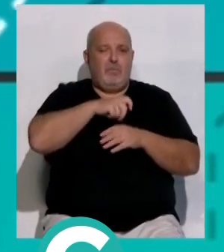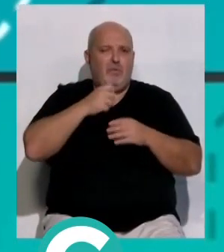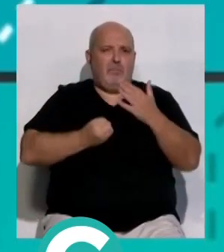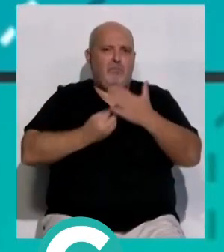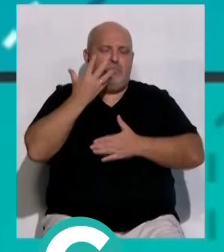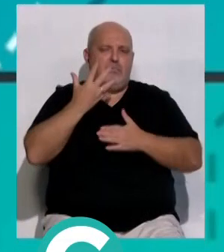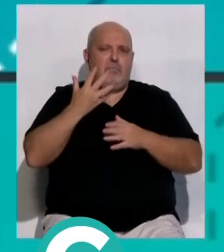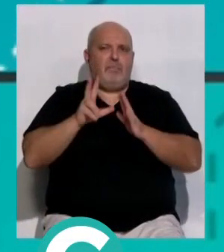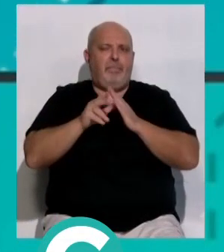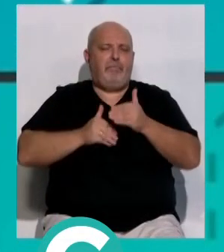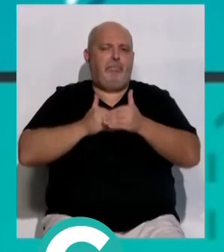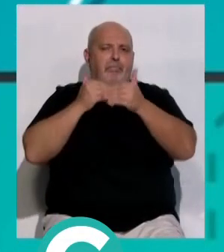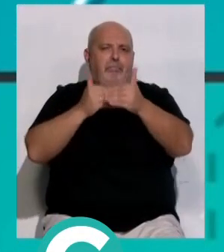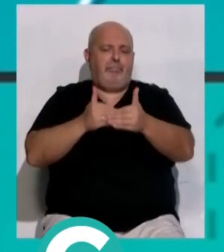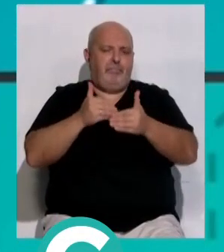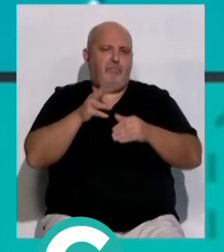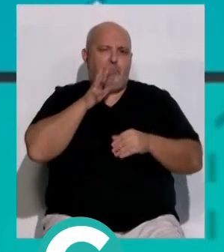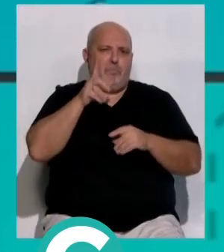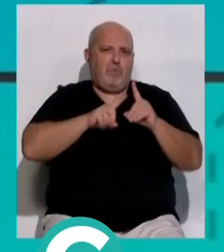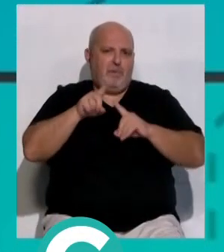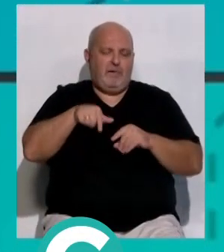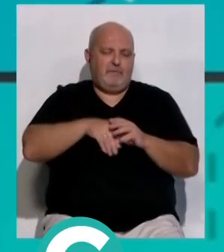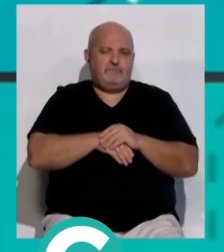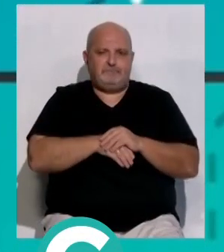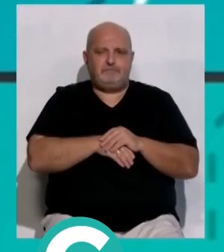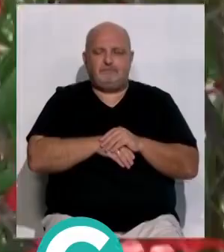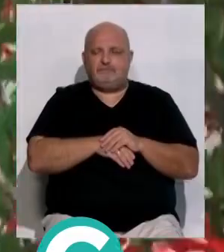provocado el retraso de la intervención en este muelle ciudad.